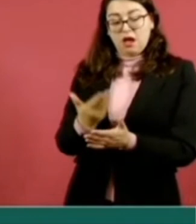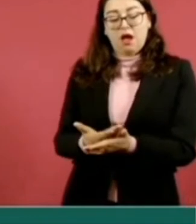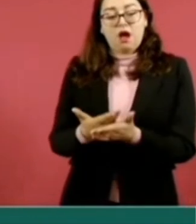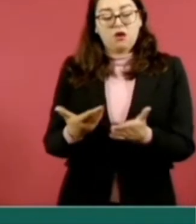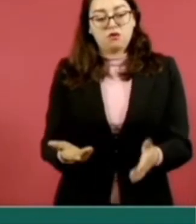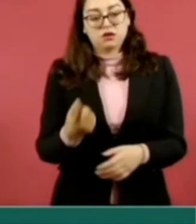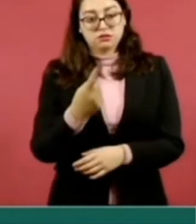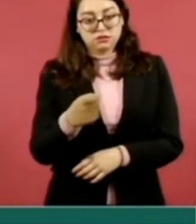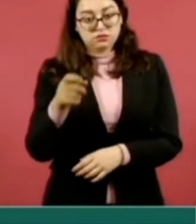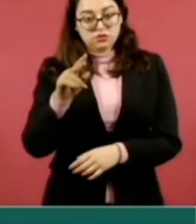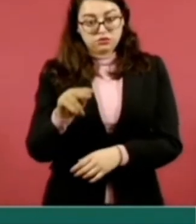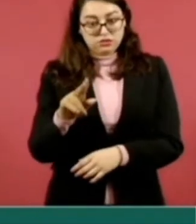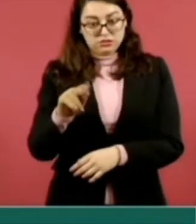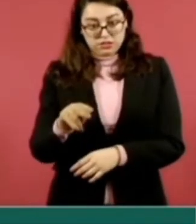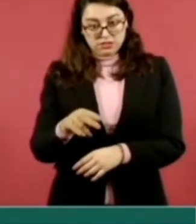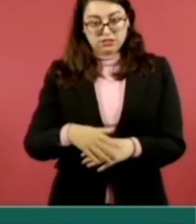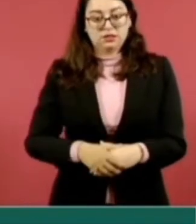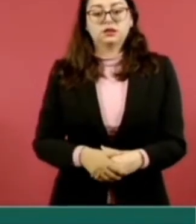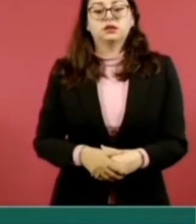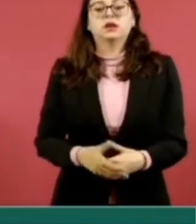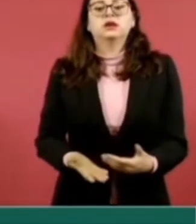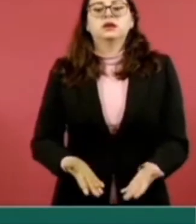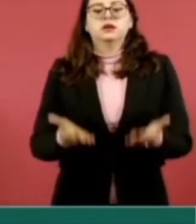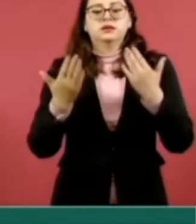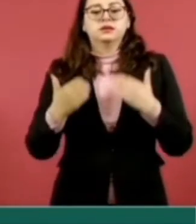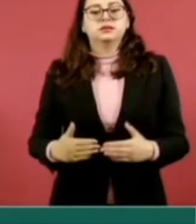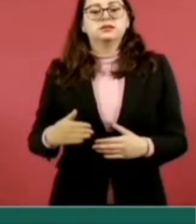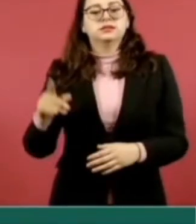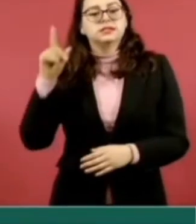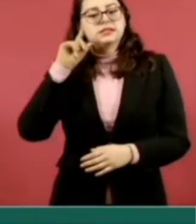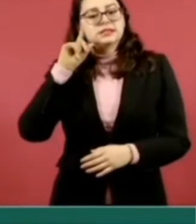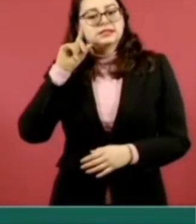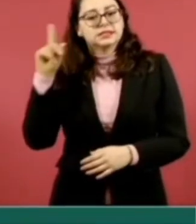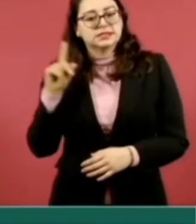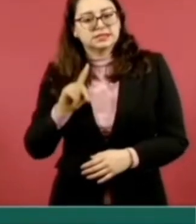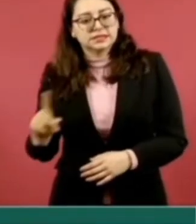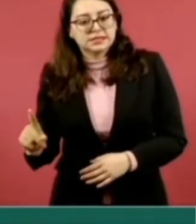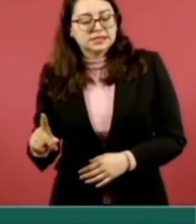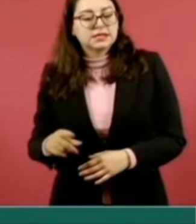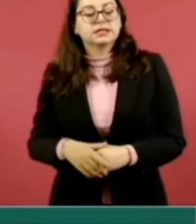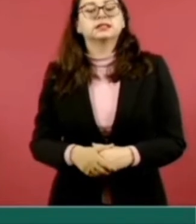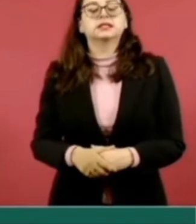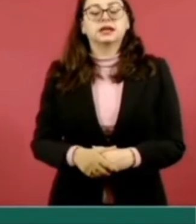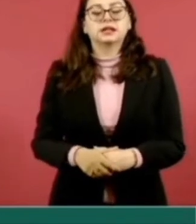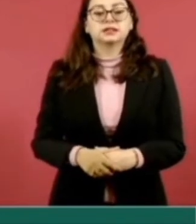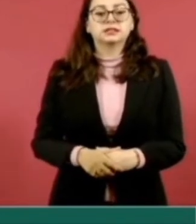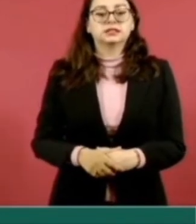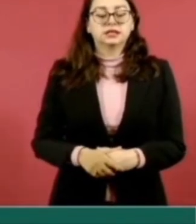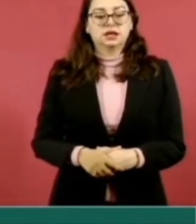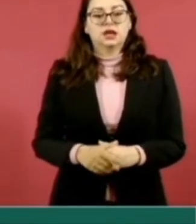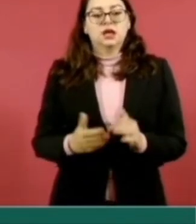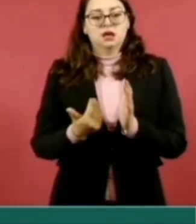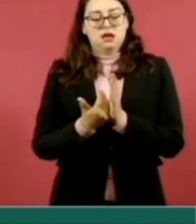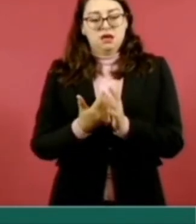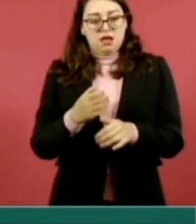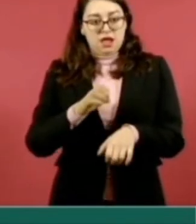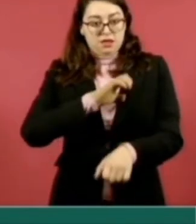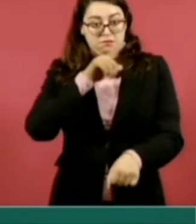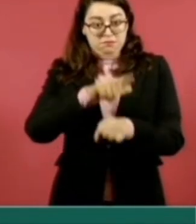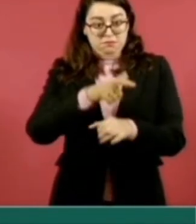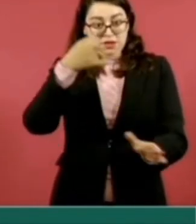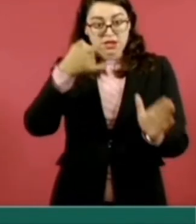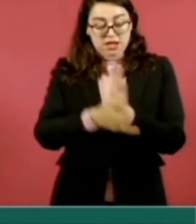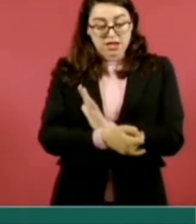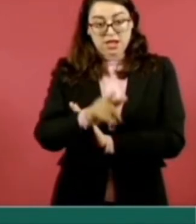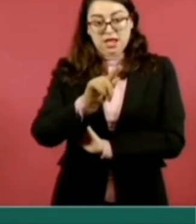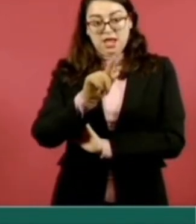atendidos en un mes. En Zacatecas, la productividad mensual de consultas de especialidad tuvo un incremento del 75